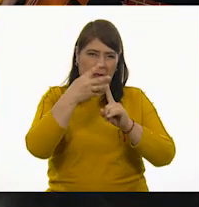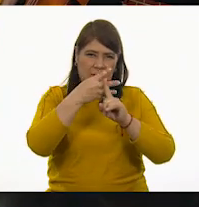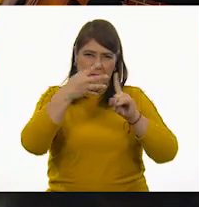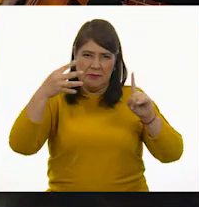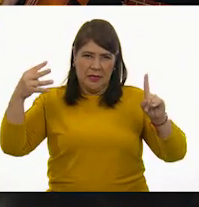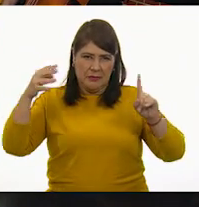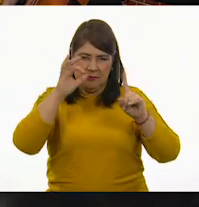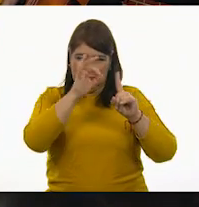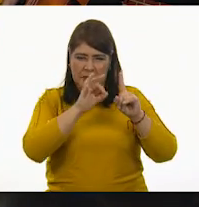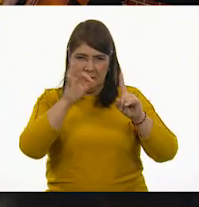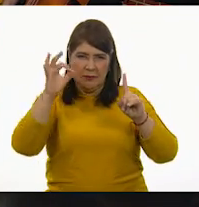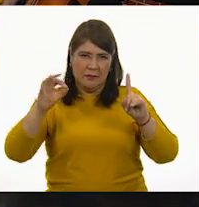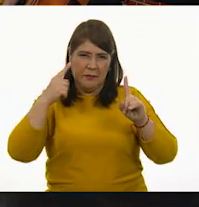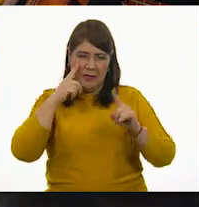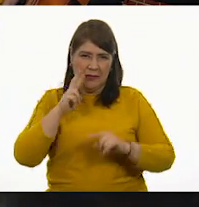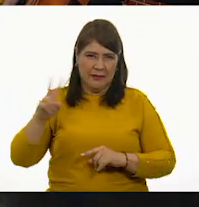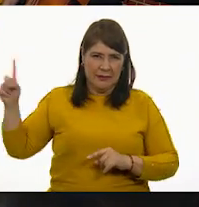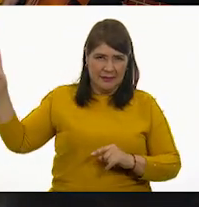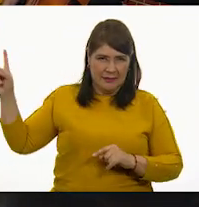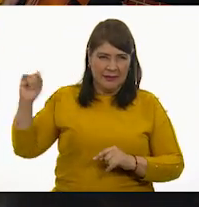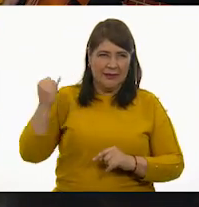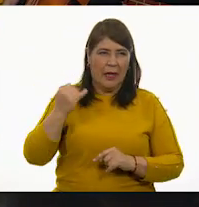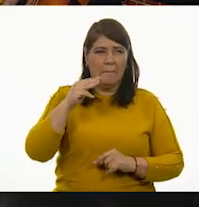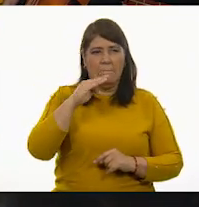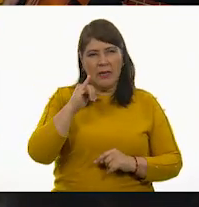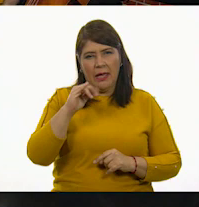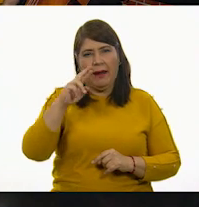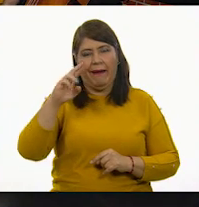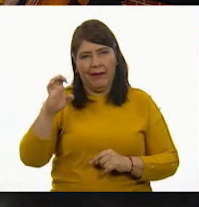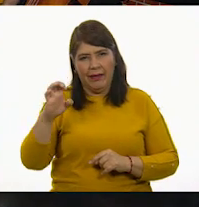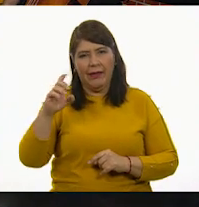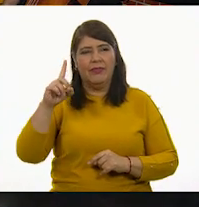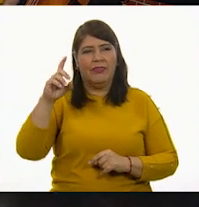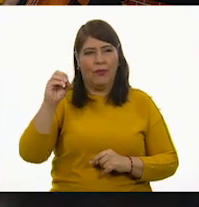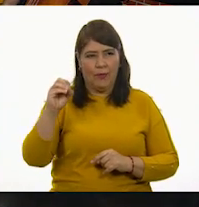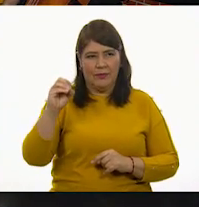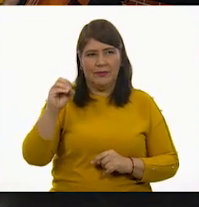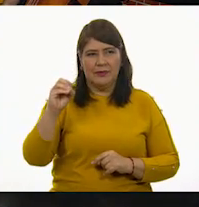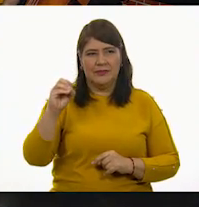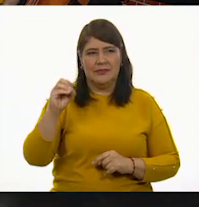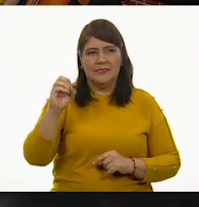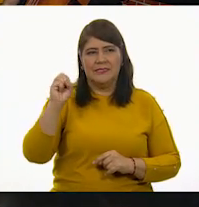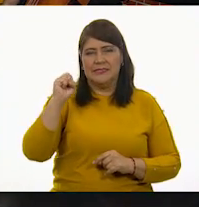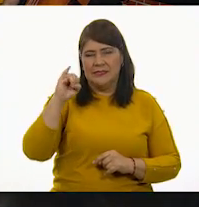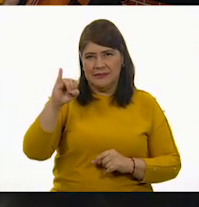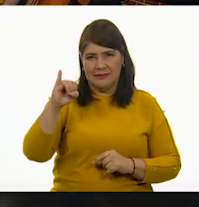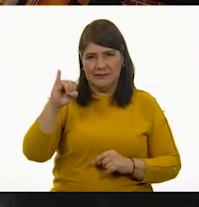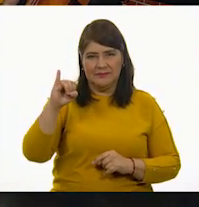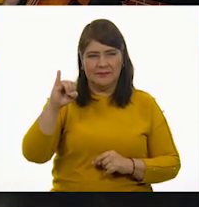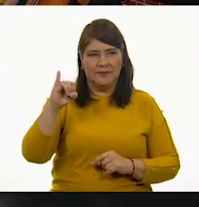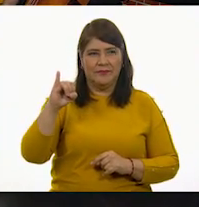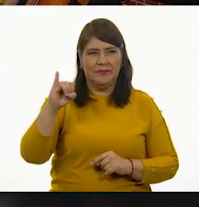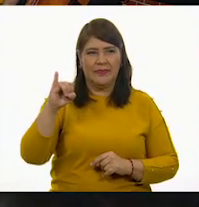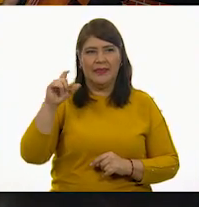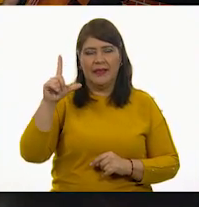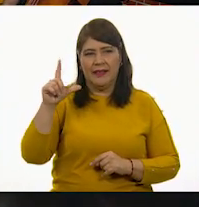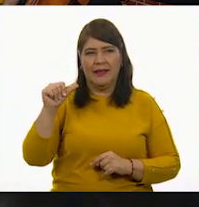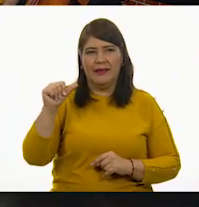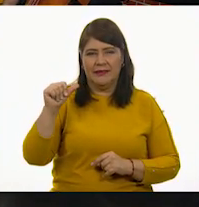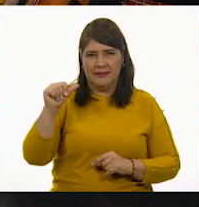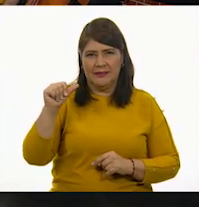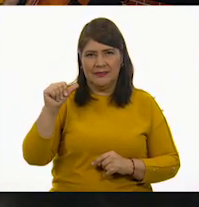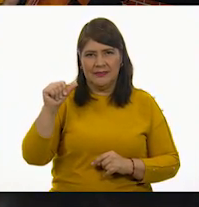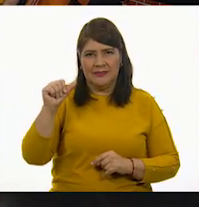y... Mi, re, do, si, la,